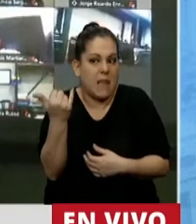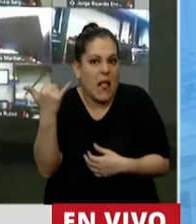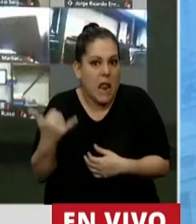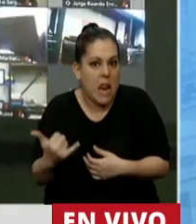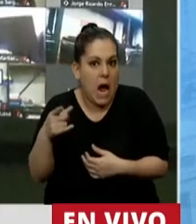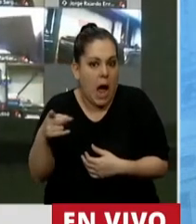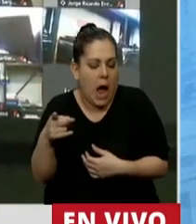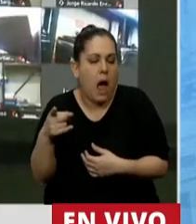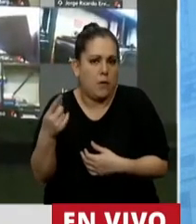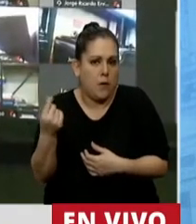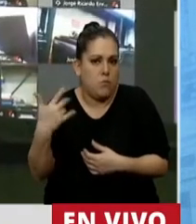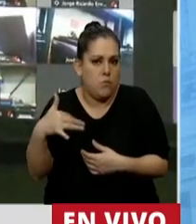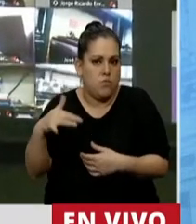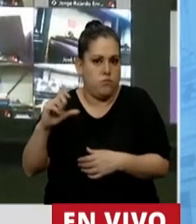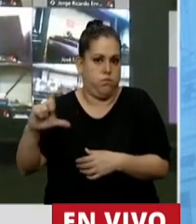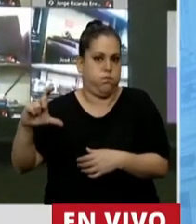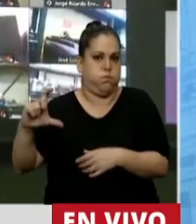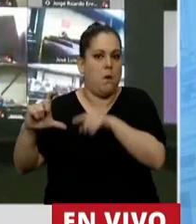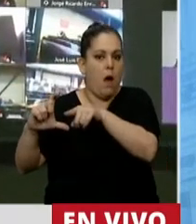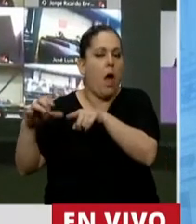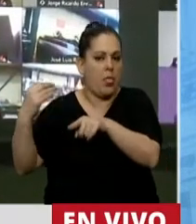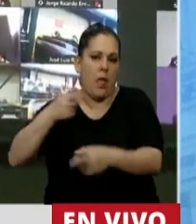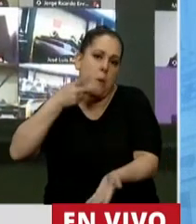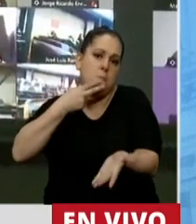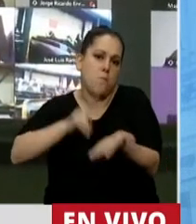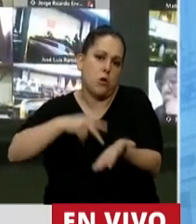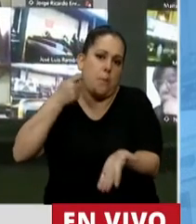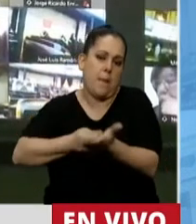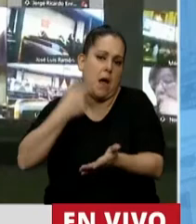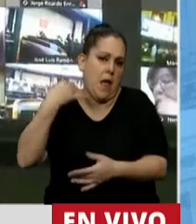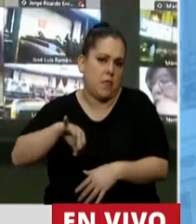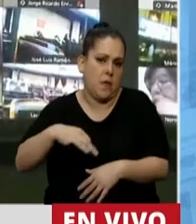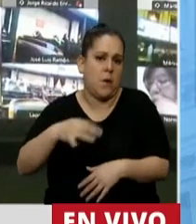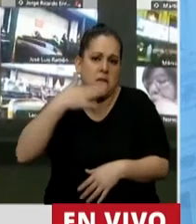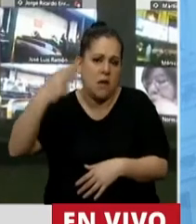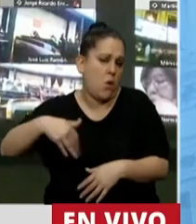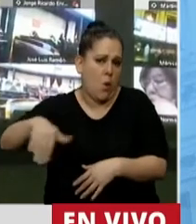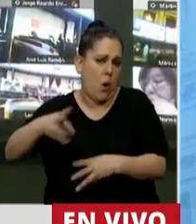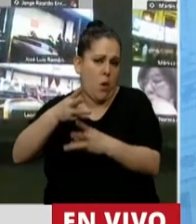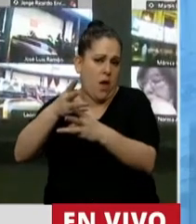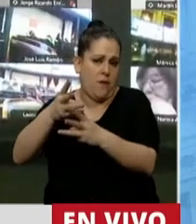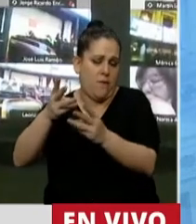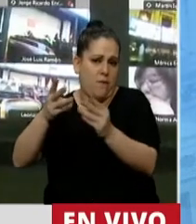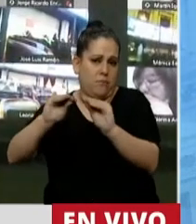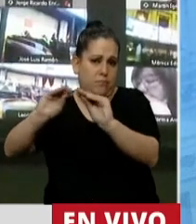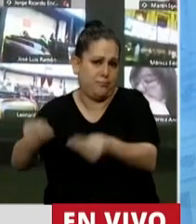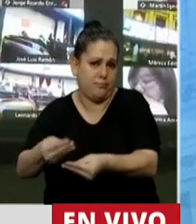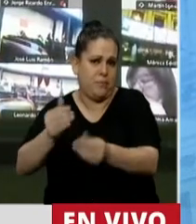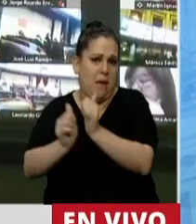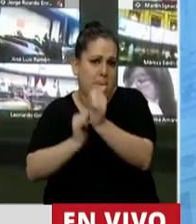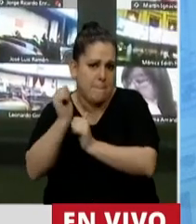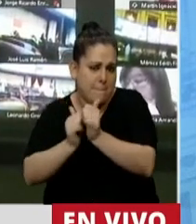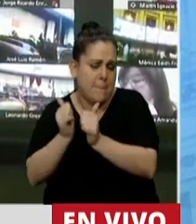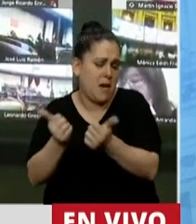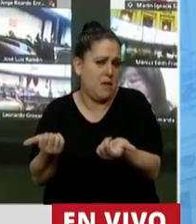que llega a los montos que establece este impuesto lo van a tener que pagar. Y seguramente van a desaparecer sus pymes, sus